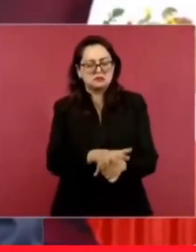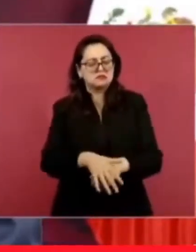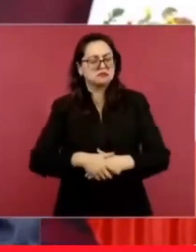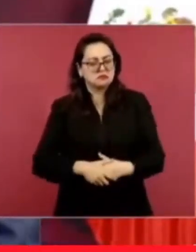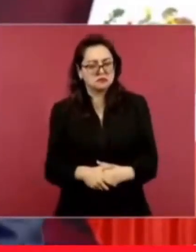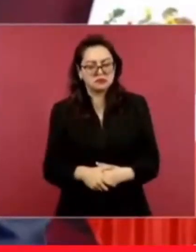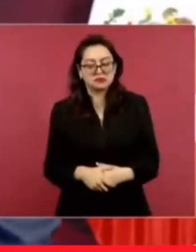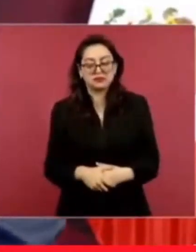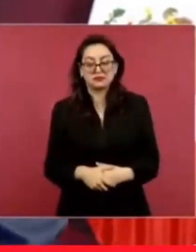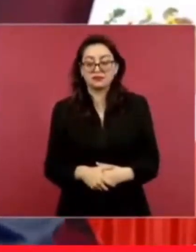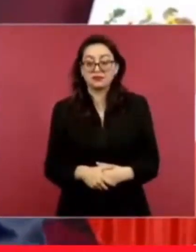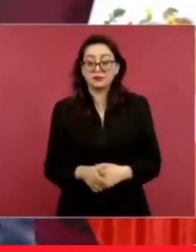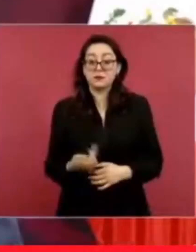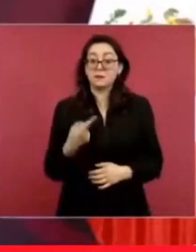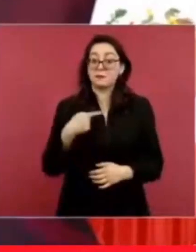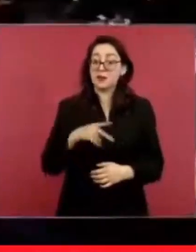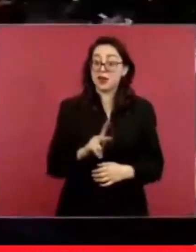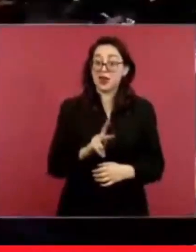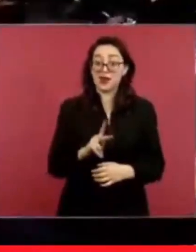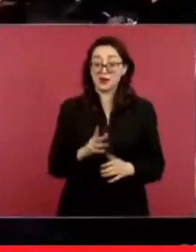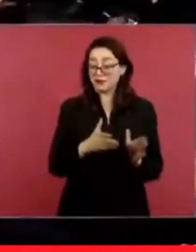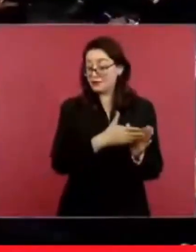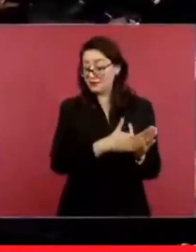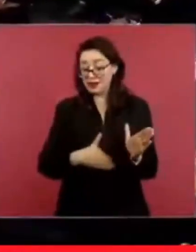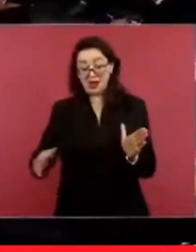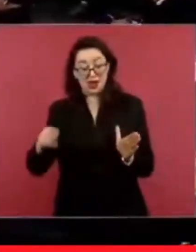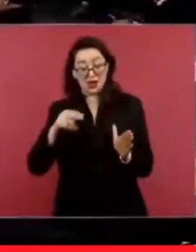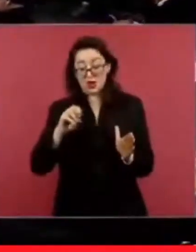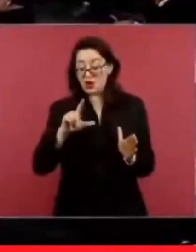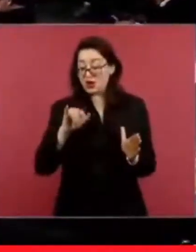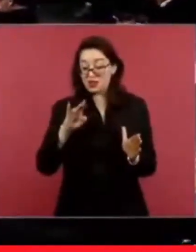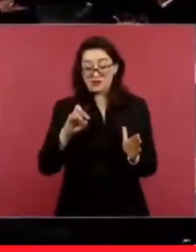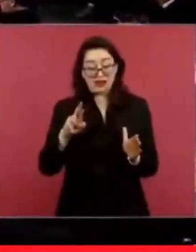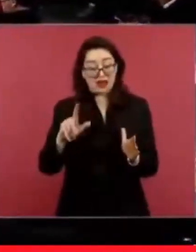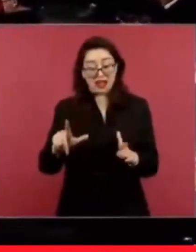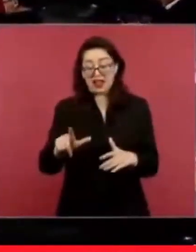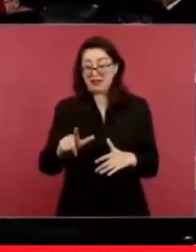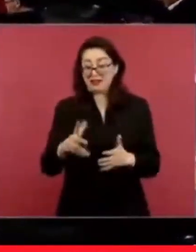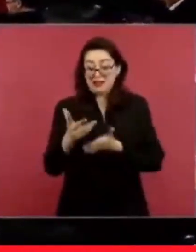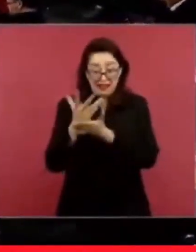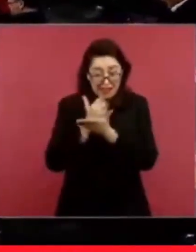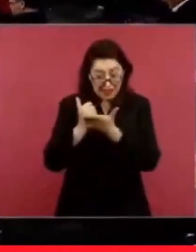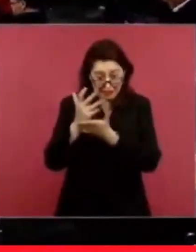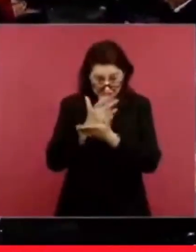¿por qué no pones lo de los hospitales?